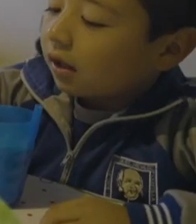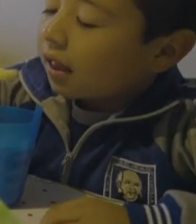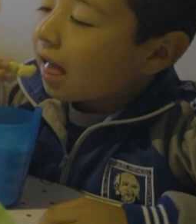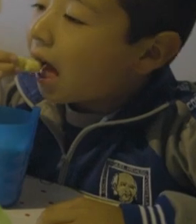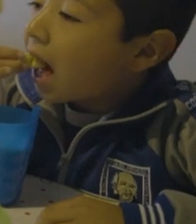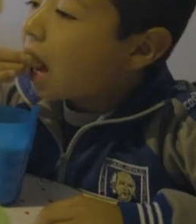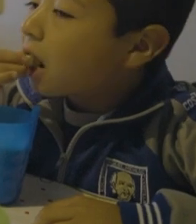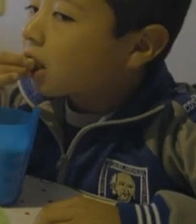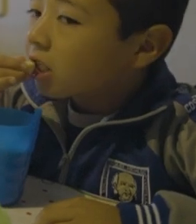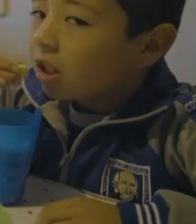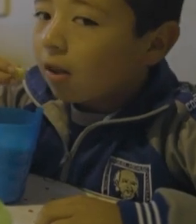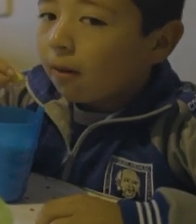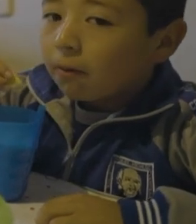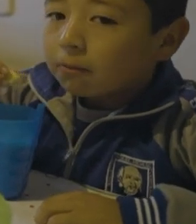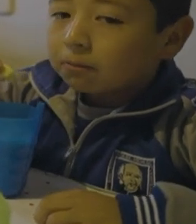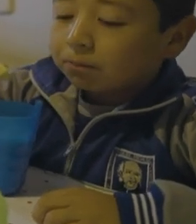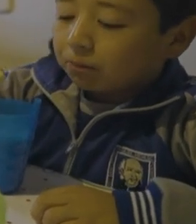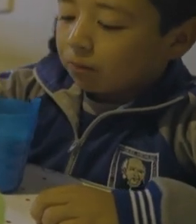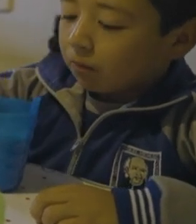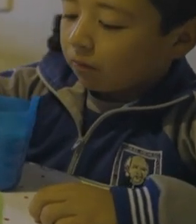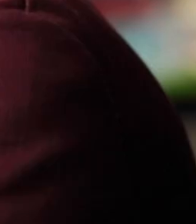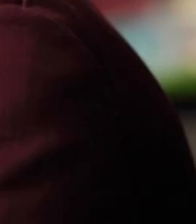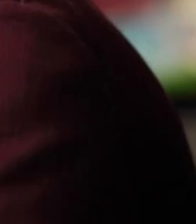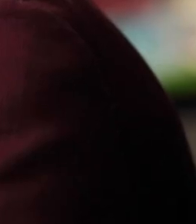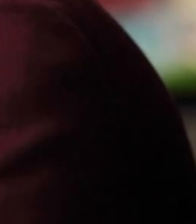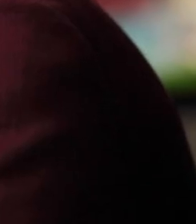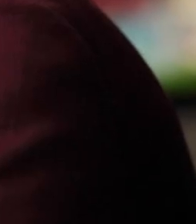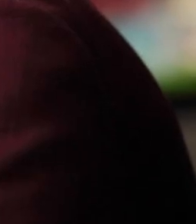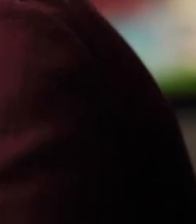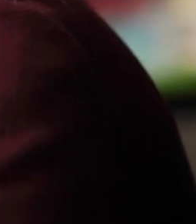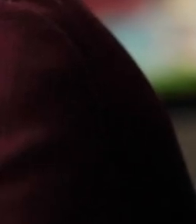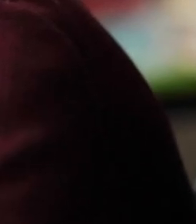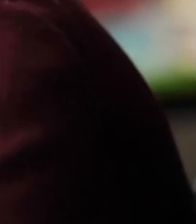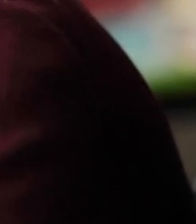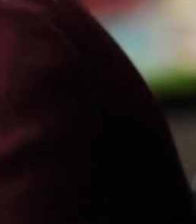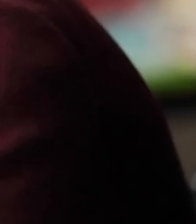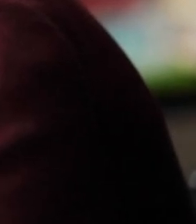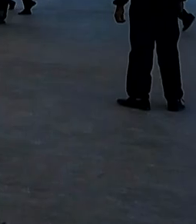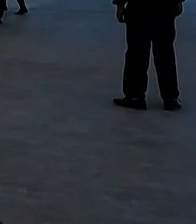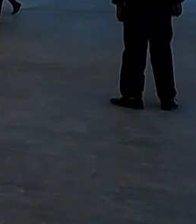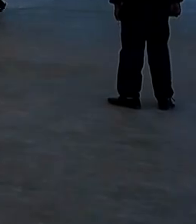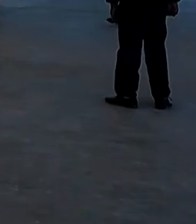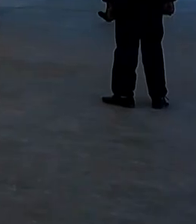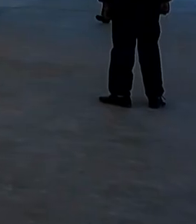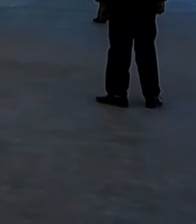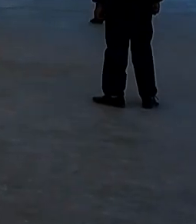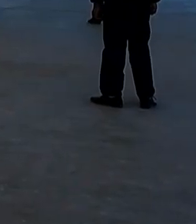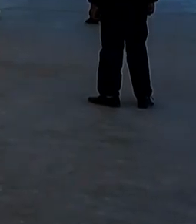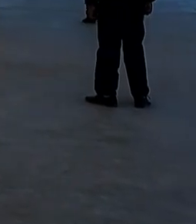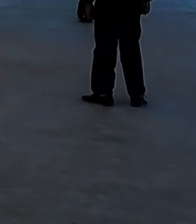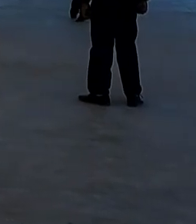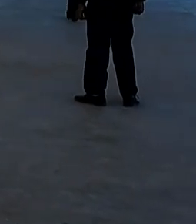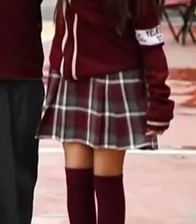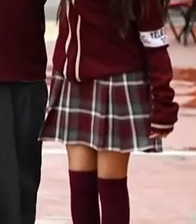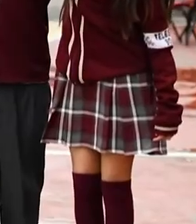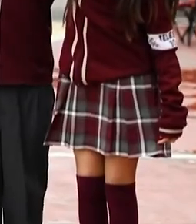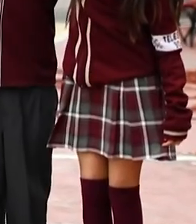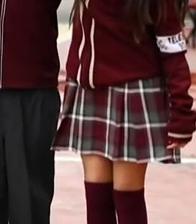en beneficio de toda la familia. Porque la salud no es un privilegio, es nuestro derecho.